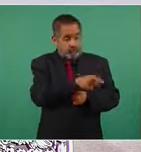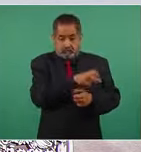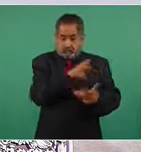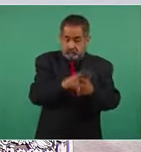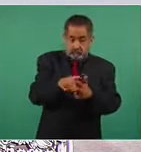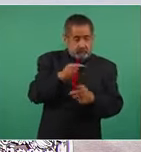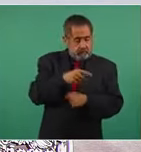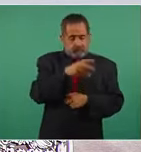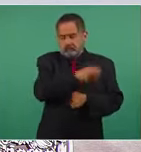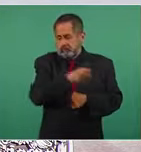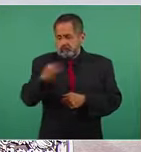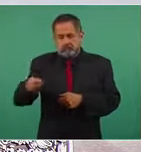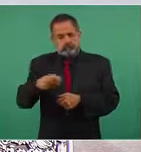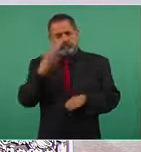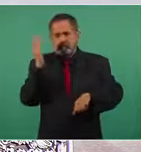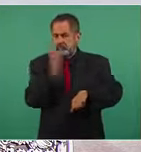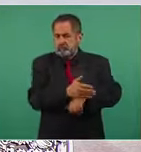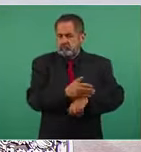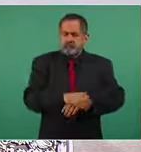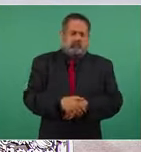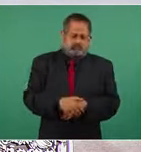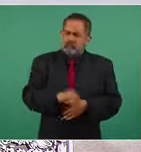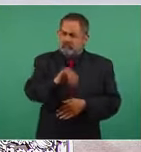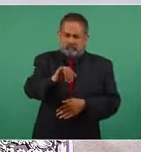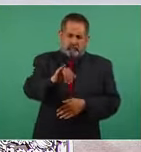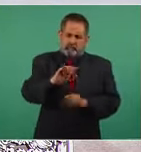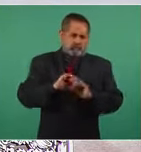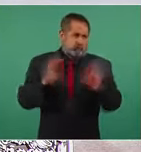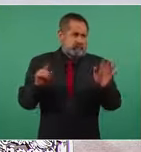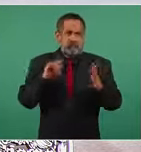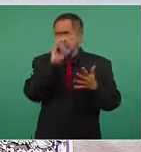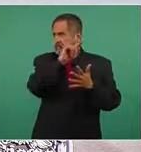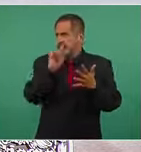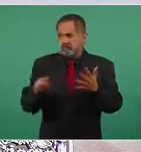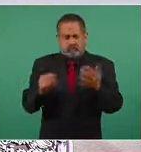y se tiene que castigar a los responsables, eso se hace en todos lados.